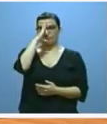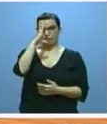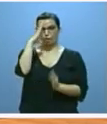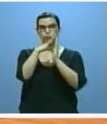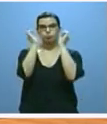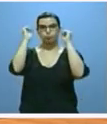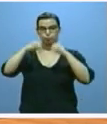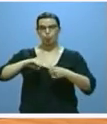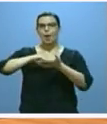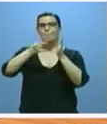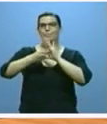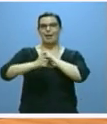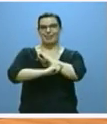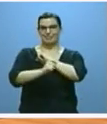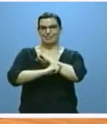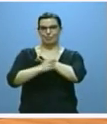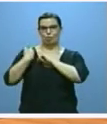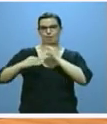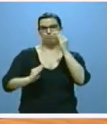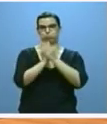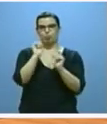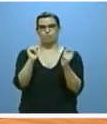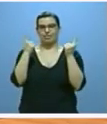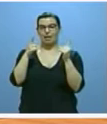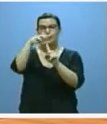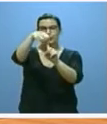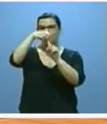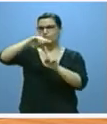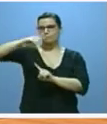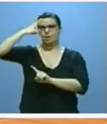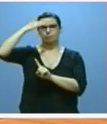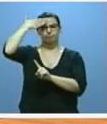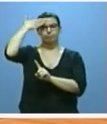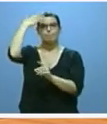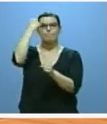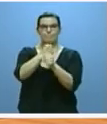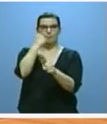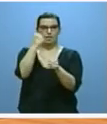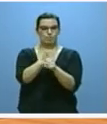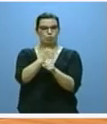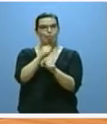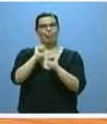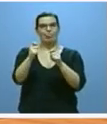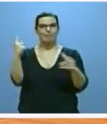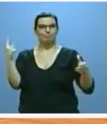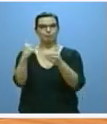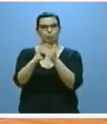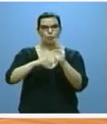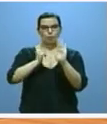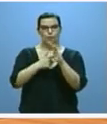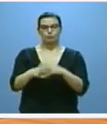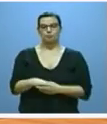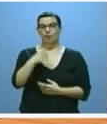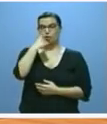aprobamos su plan estratégico que sitúa al empleo como principal herramienta para una plena inclusión. Al cierre de